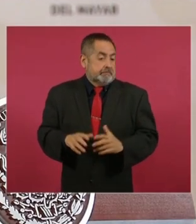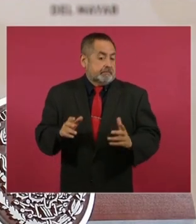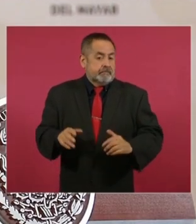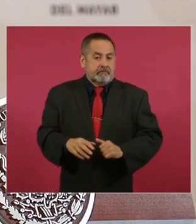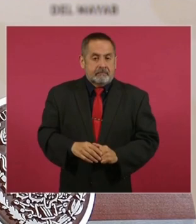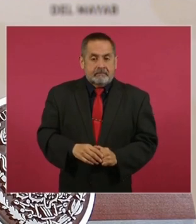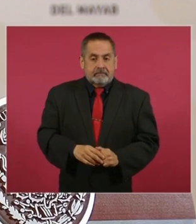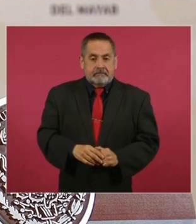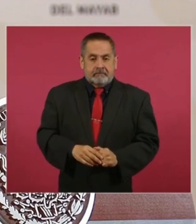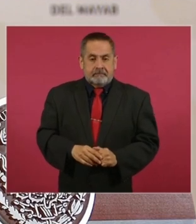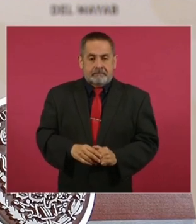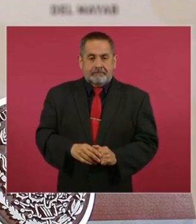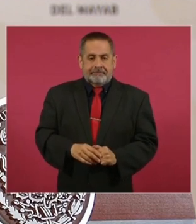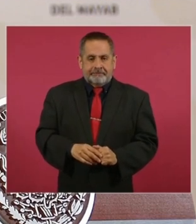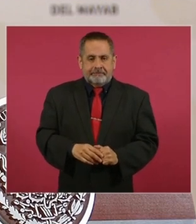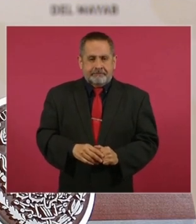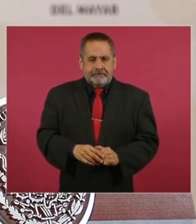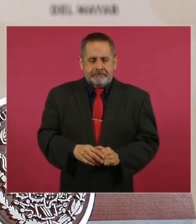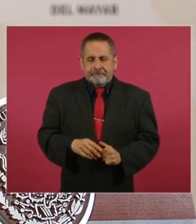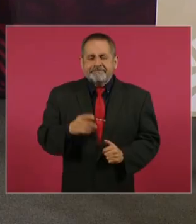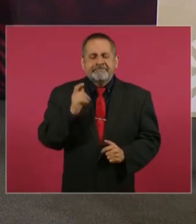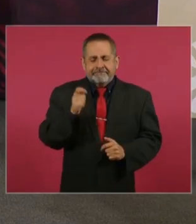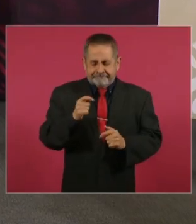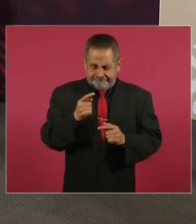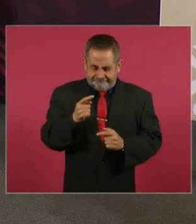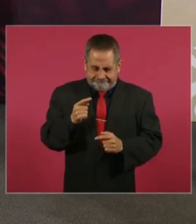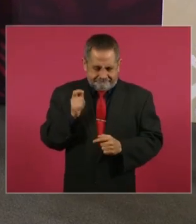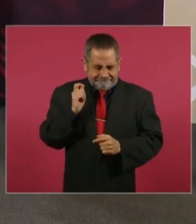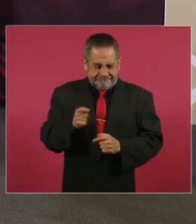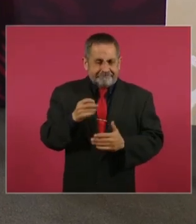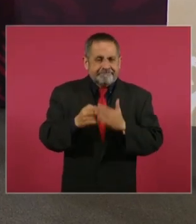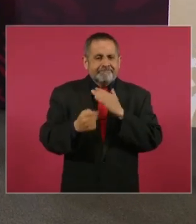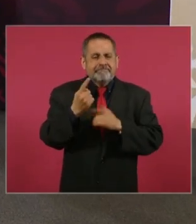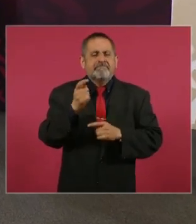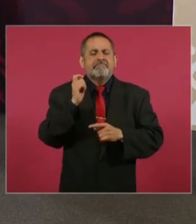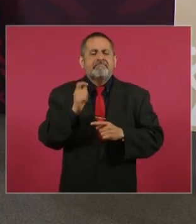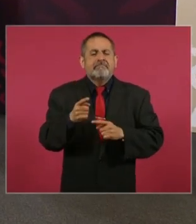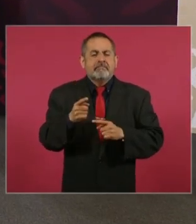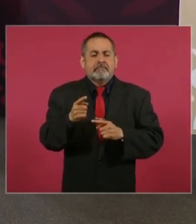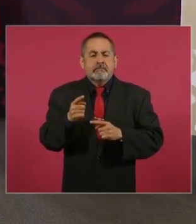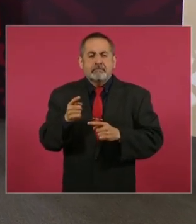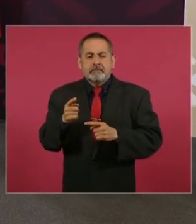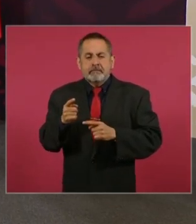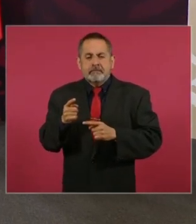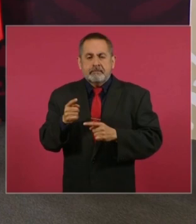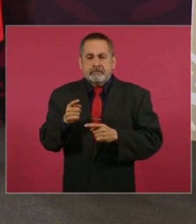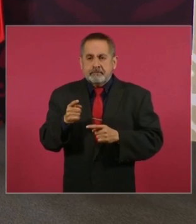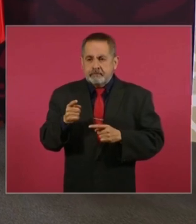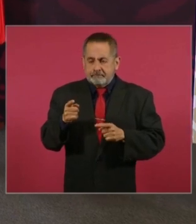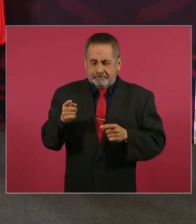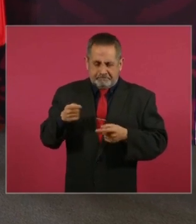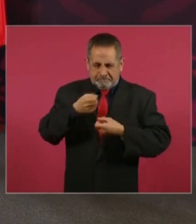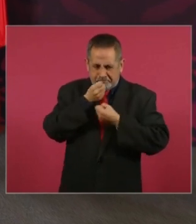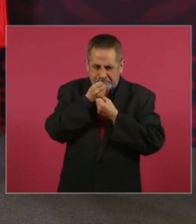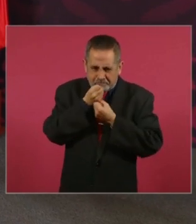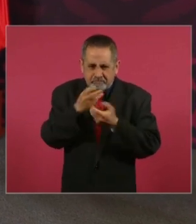más lo que hacía falta es que se rompiera el cerco